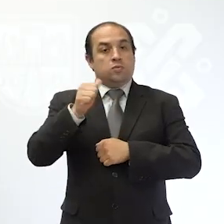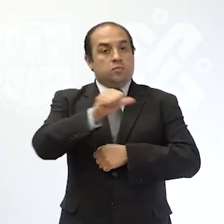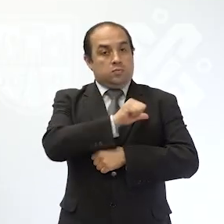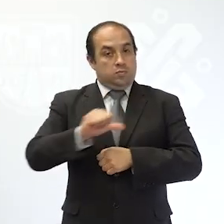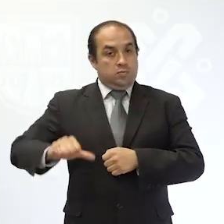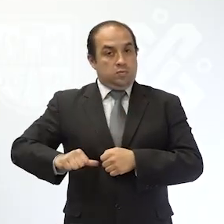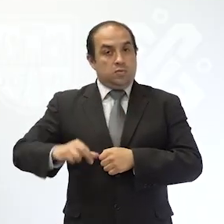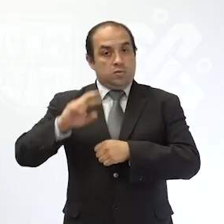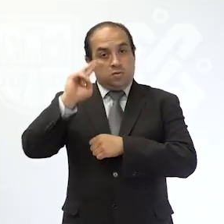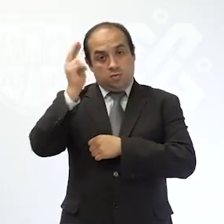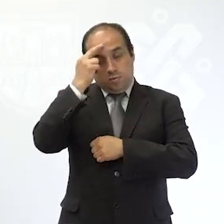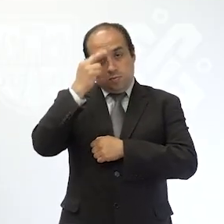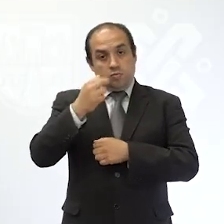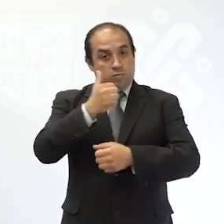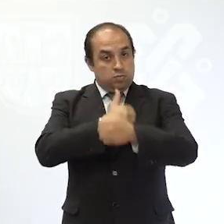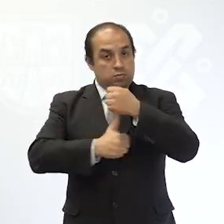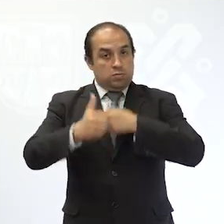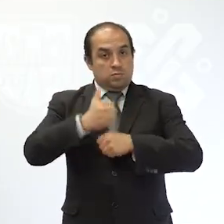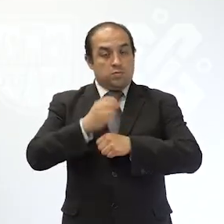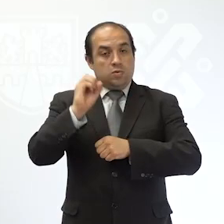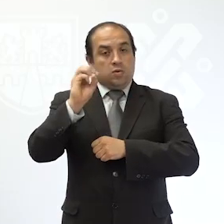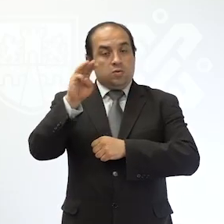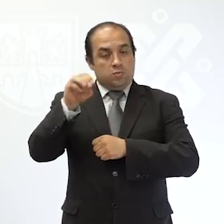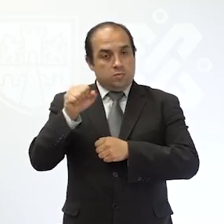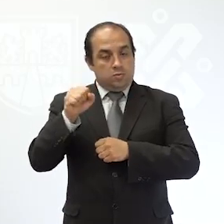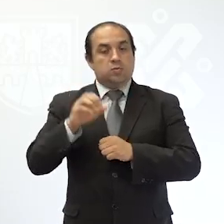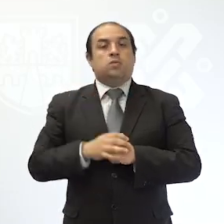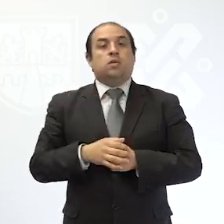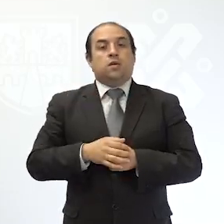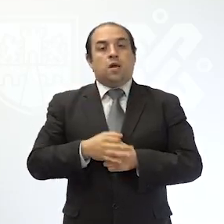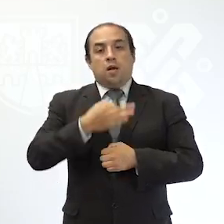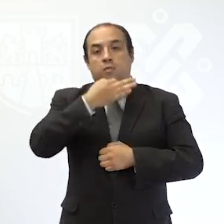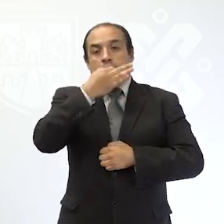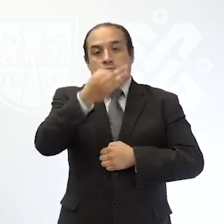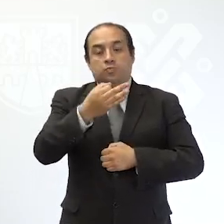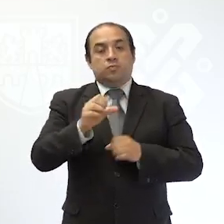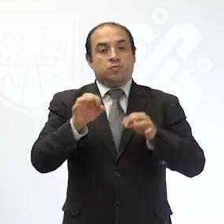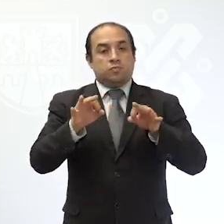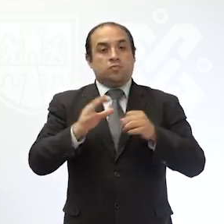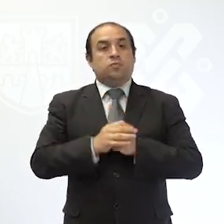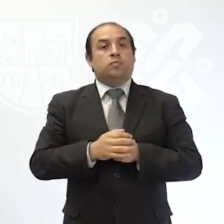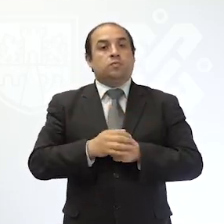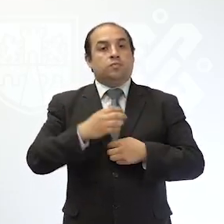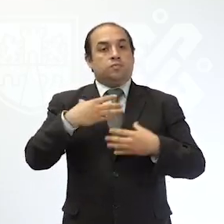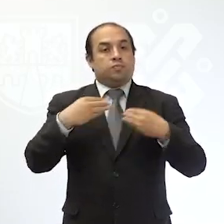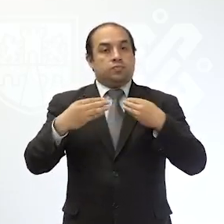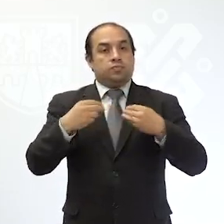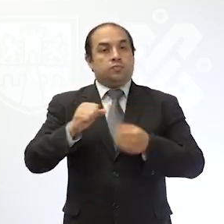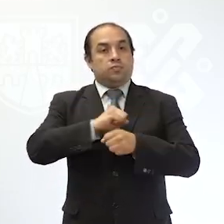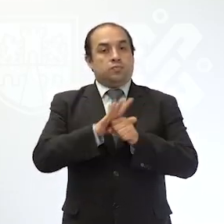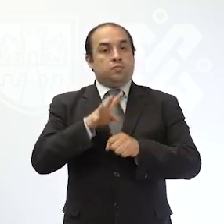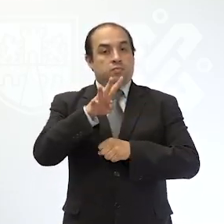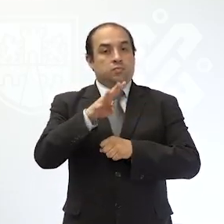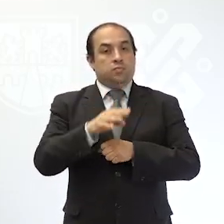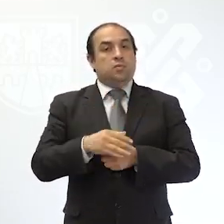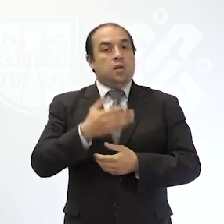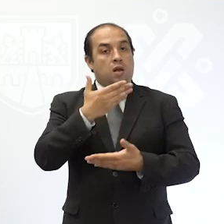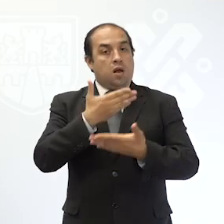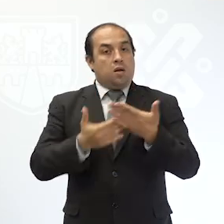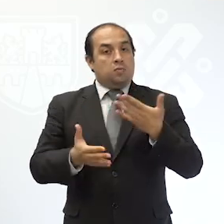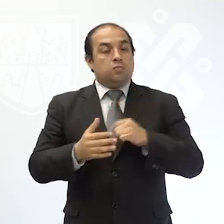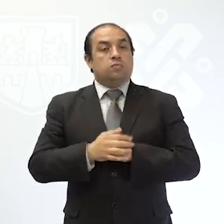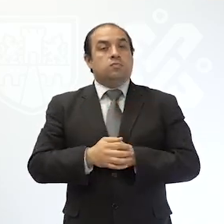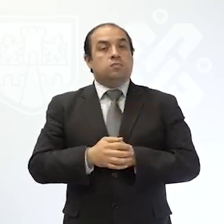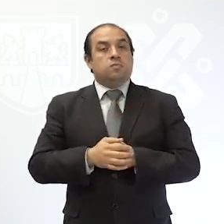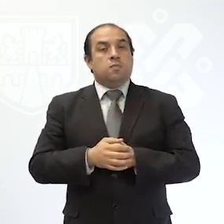Recordemos que hace un año la Organización Mundial de la Salud declaró oficialmente la pandemia de COVID-19 y hoy